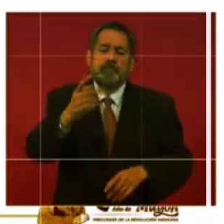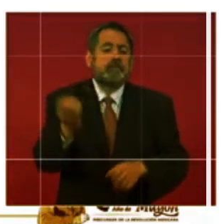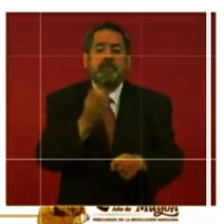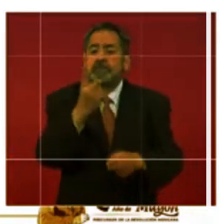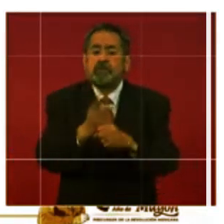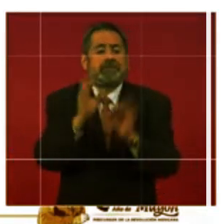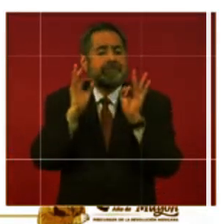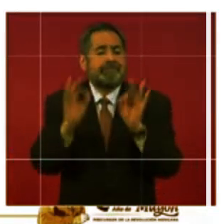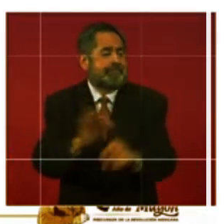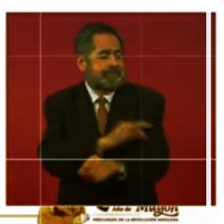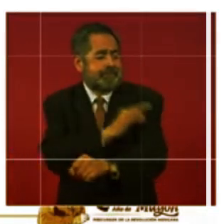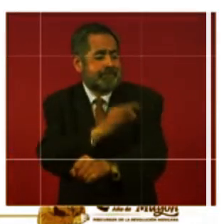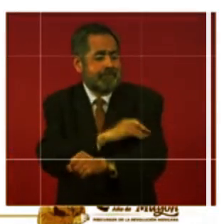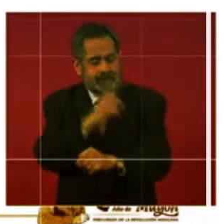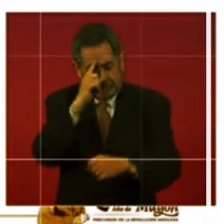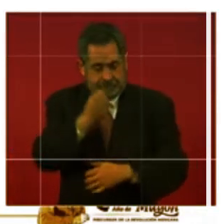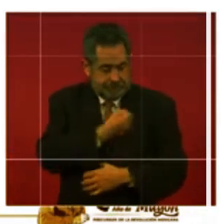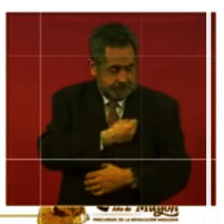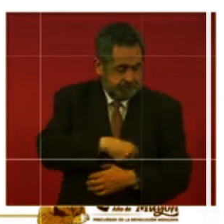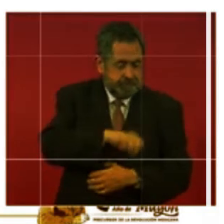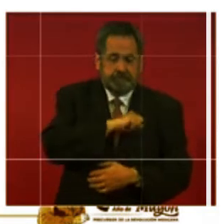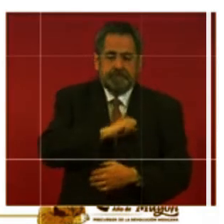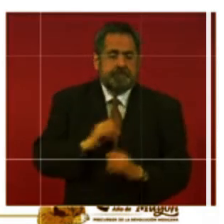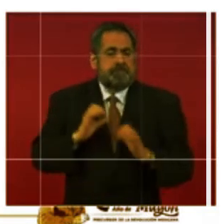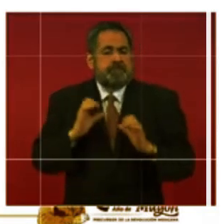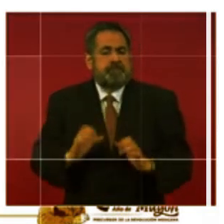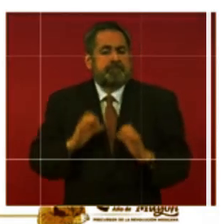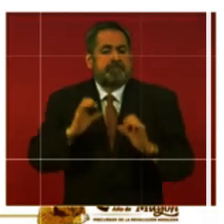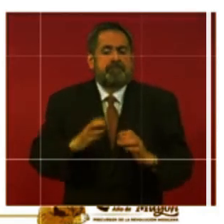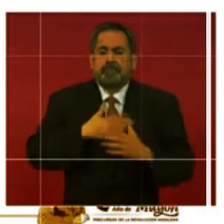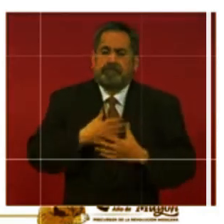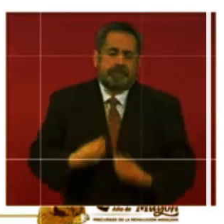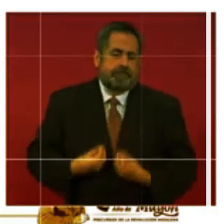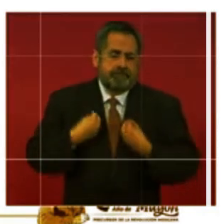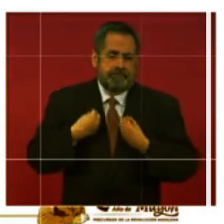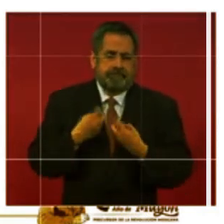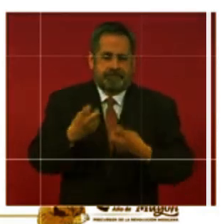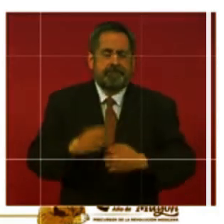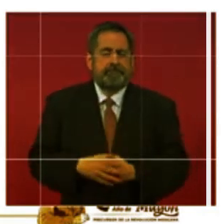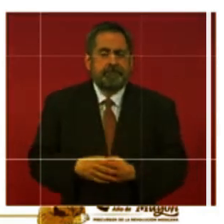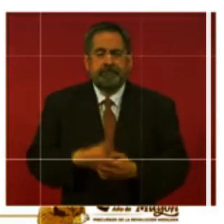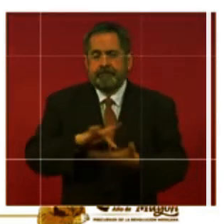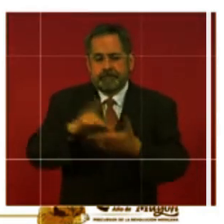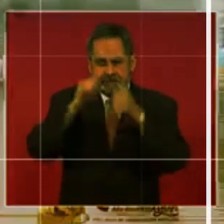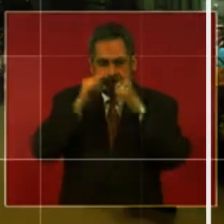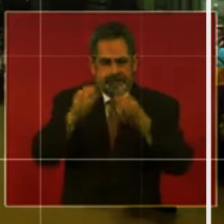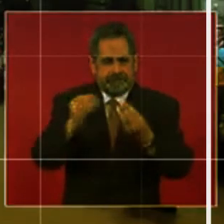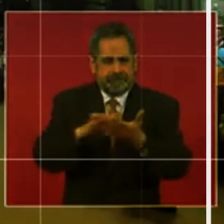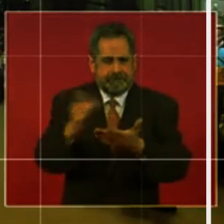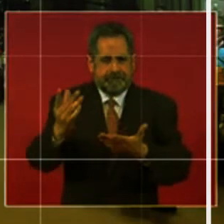para cuidarnos y preservar nuestra vida y nuestra salud. Muchísimas gracias.